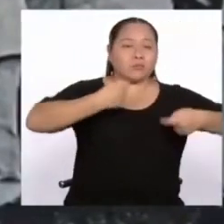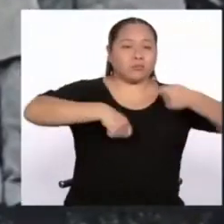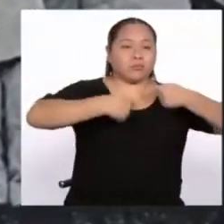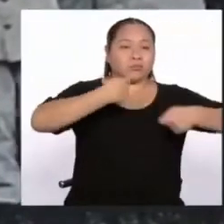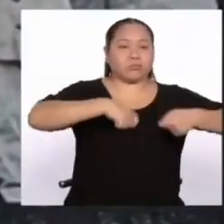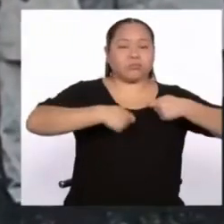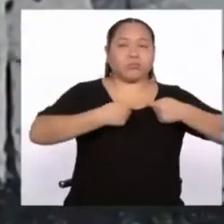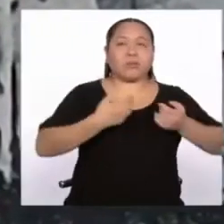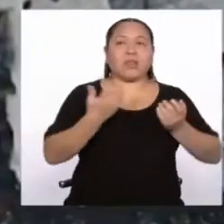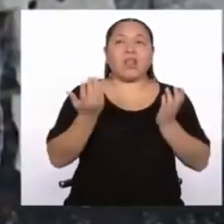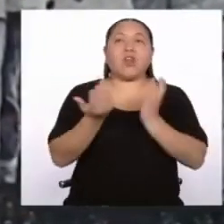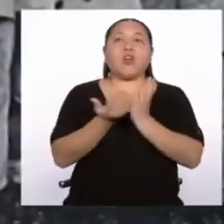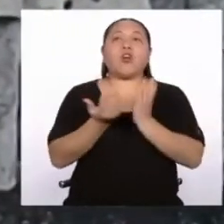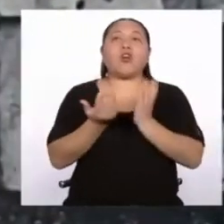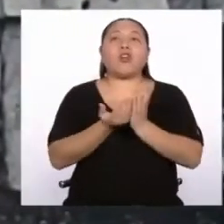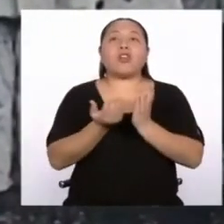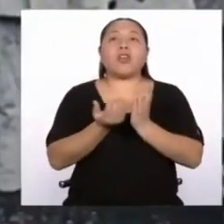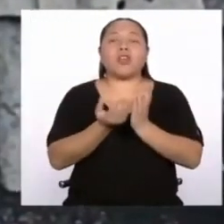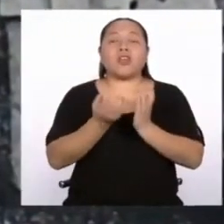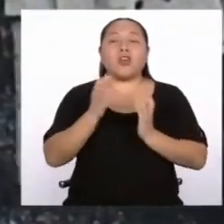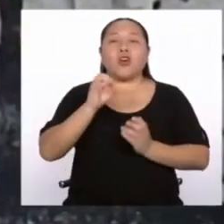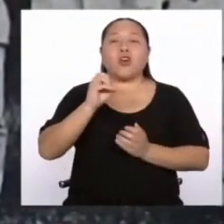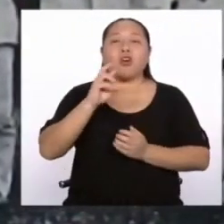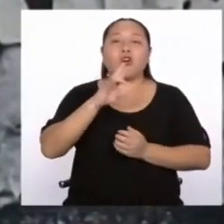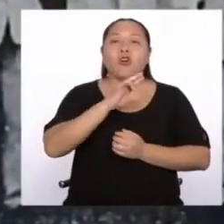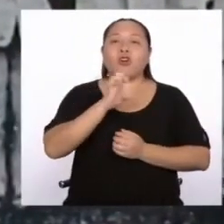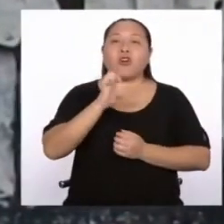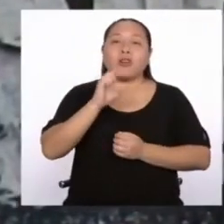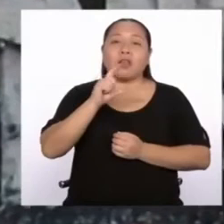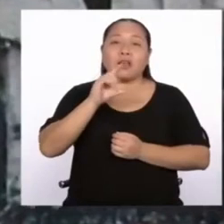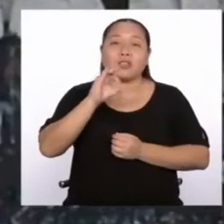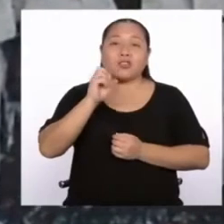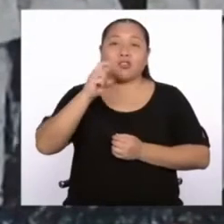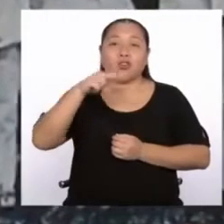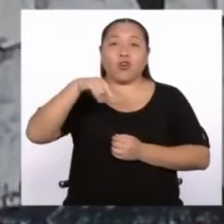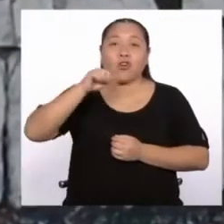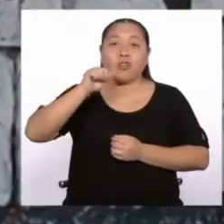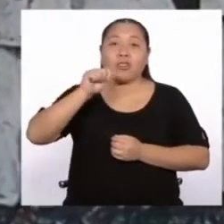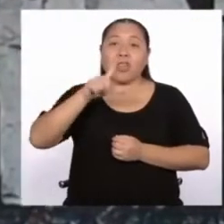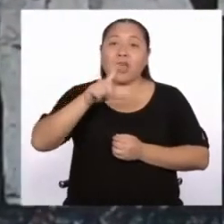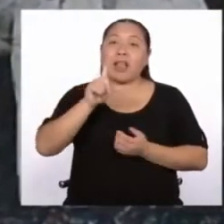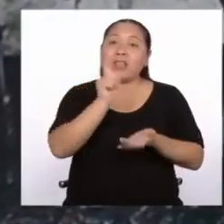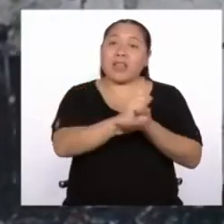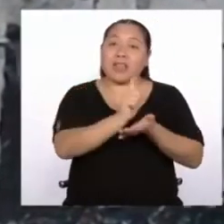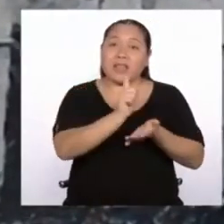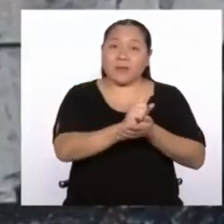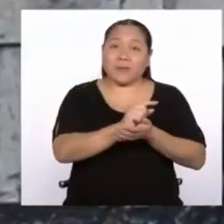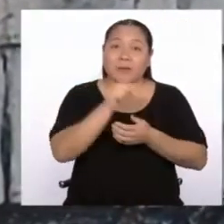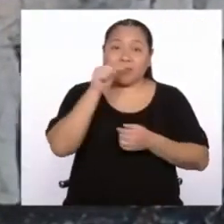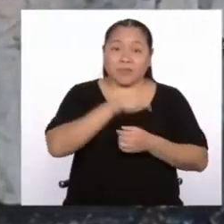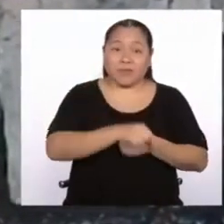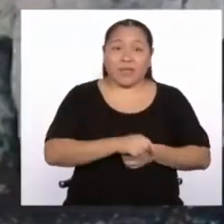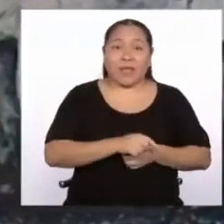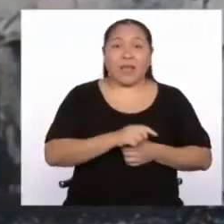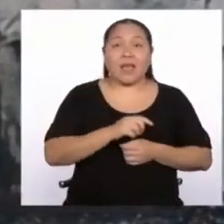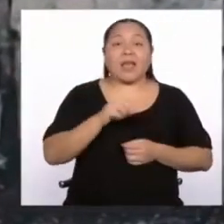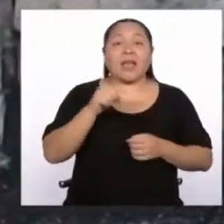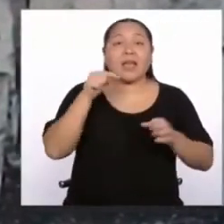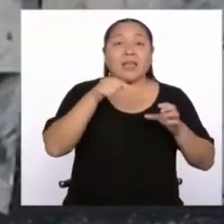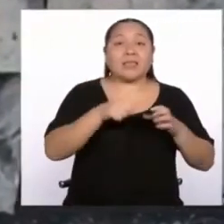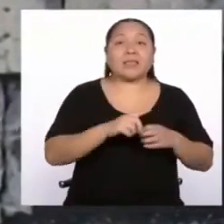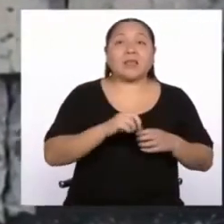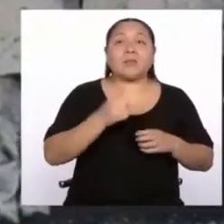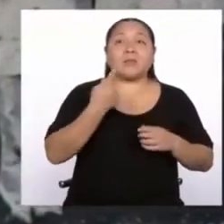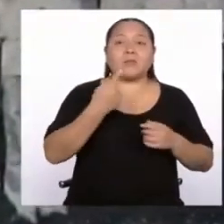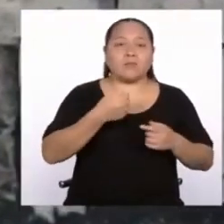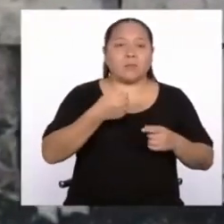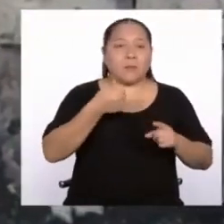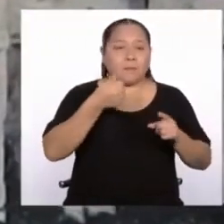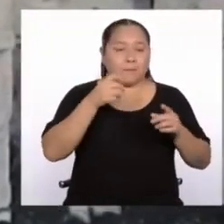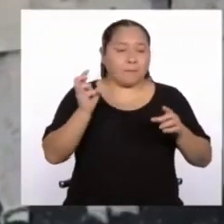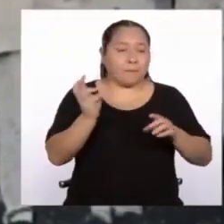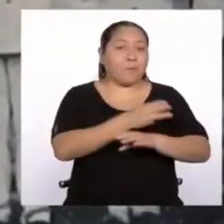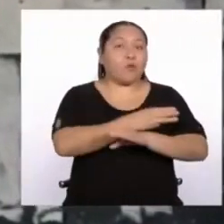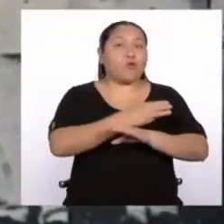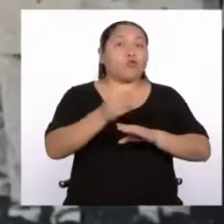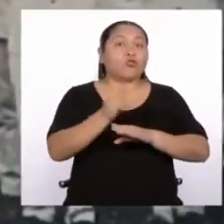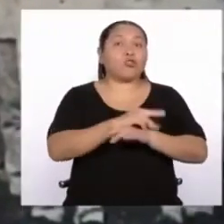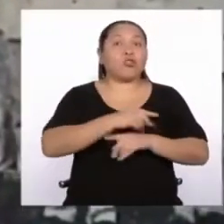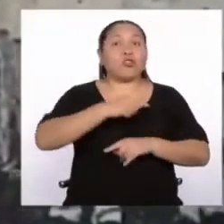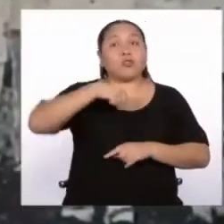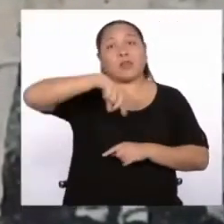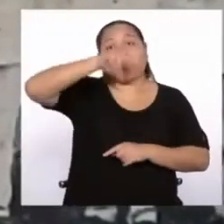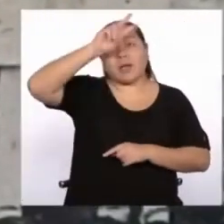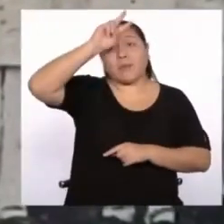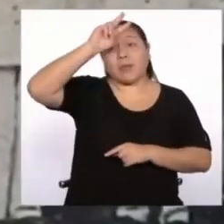Escuela Correccional de Lima. Por primera vez, la Víctor grabó nuestro himno con músicos perones y sobre todo niños.